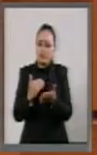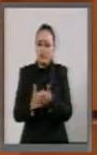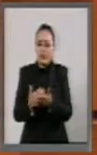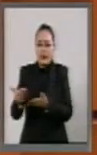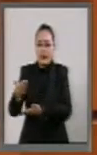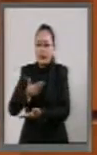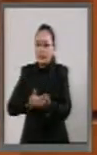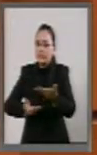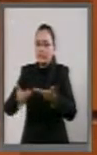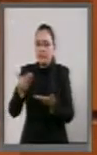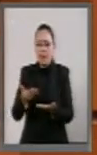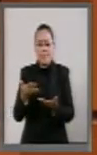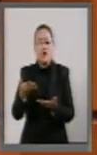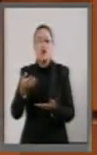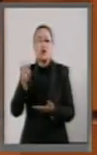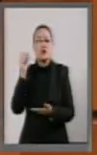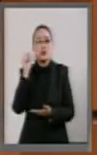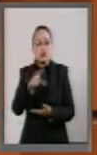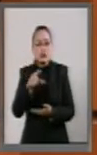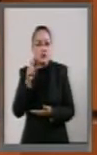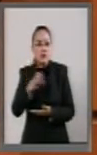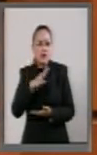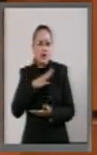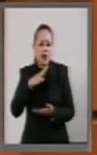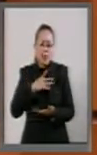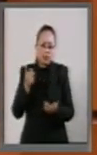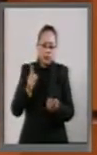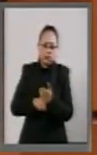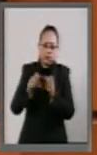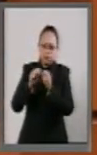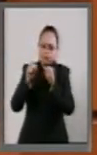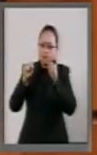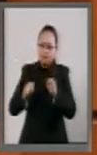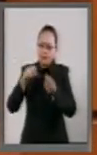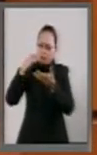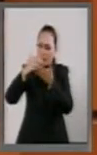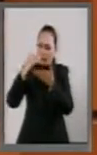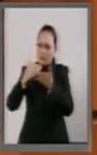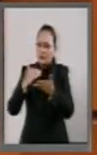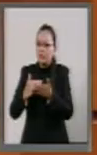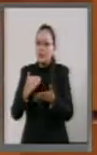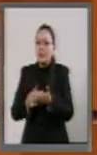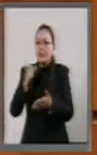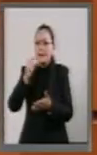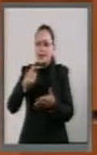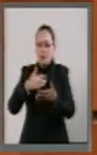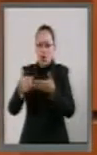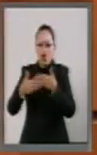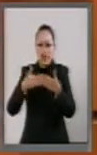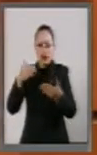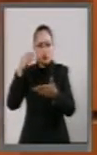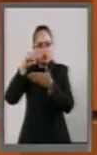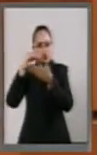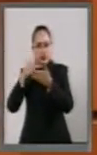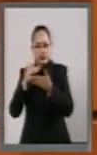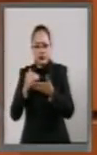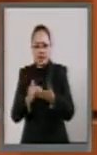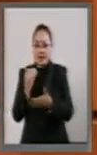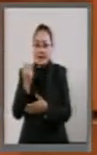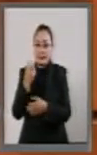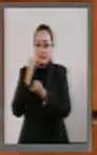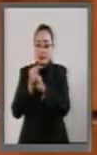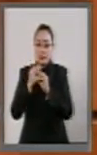intercambio, la sistematización y la actualización de toda esta